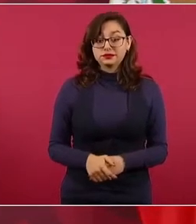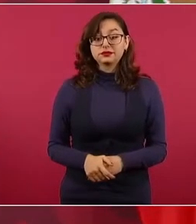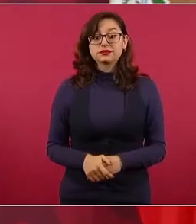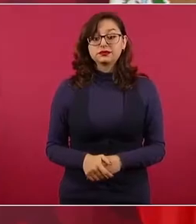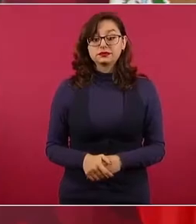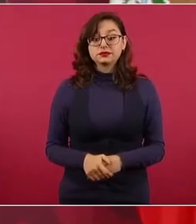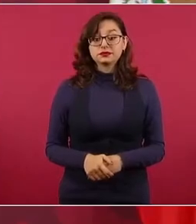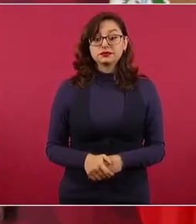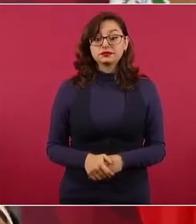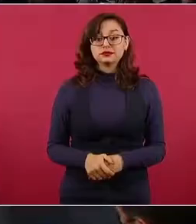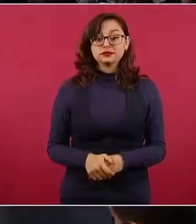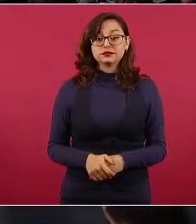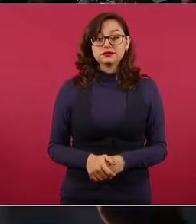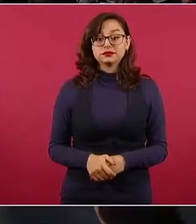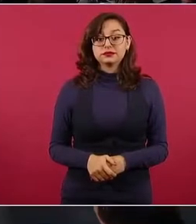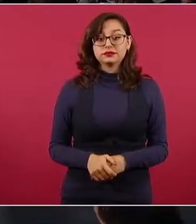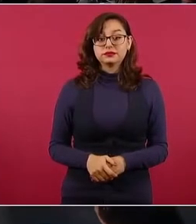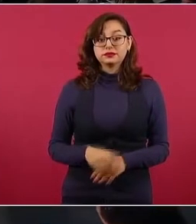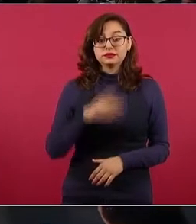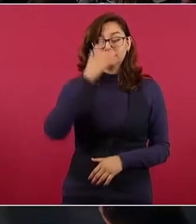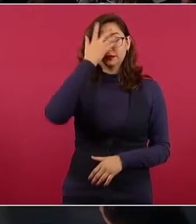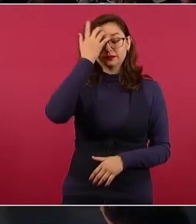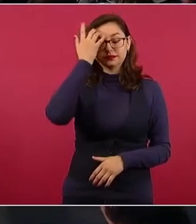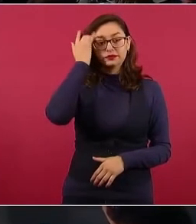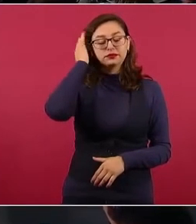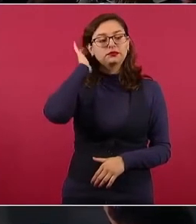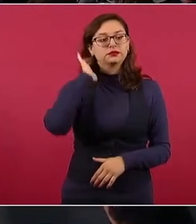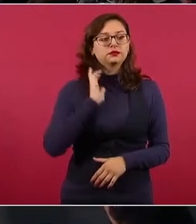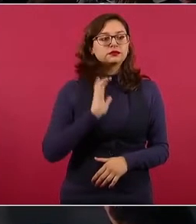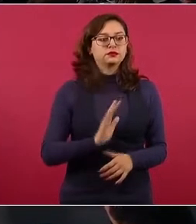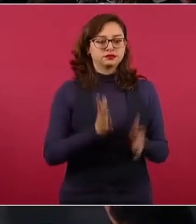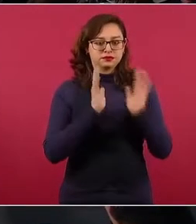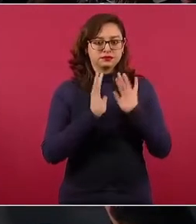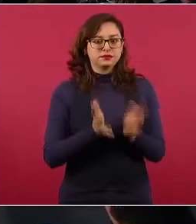que no toman decisiones.